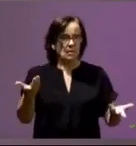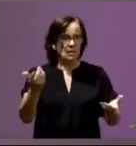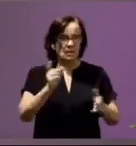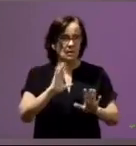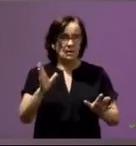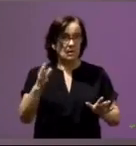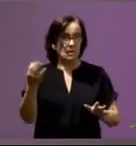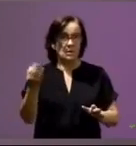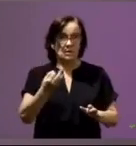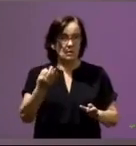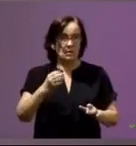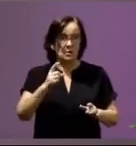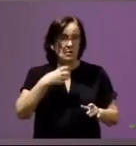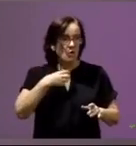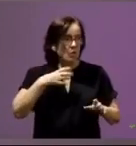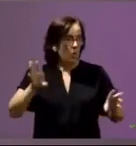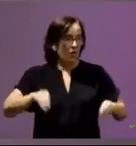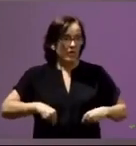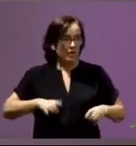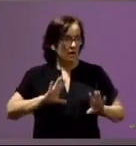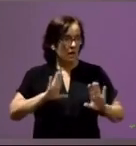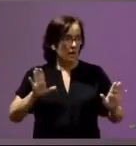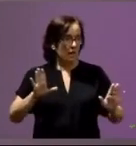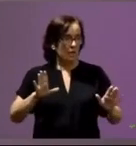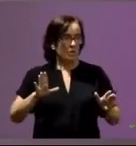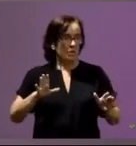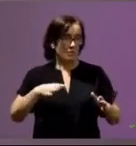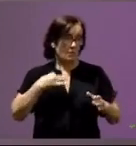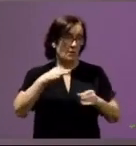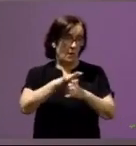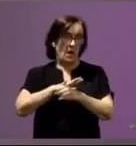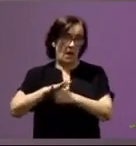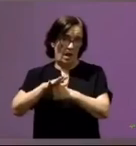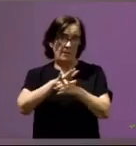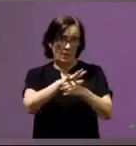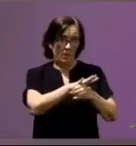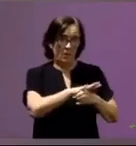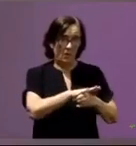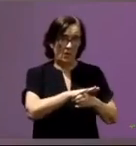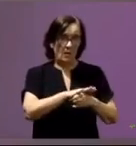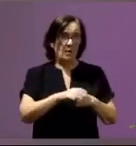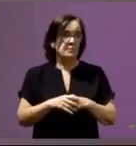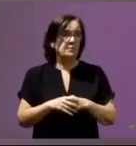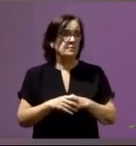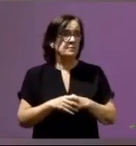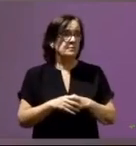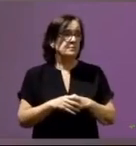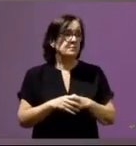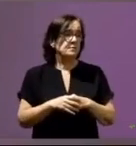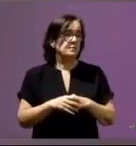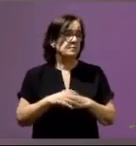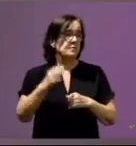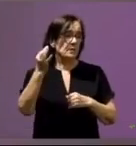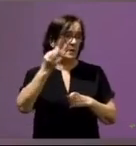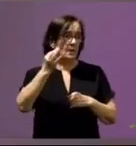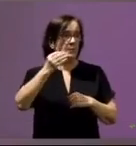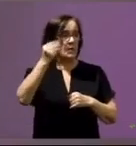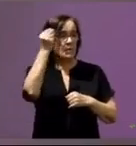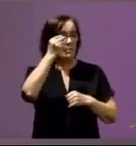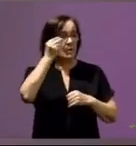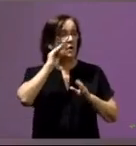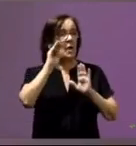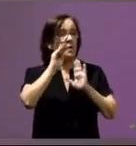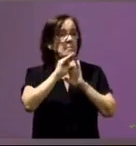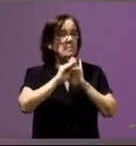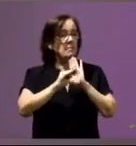debería de ser inadmisible y desde luego lo es para cualquier otro ámbito y por tanto tenemos que pensar cuáles son esas medidas